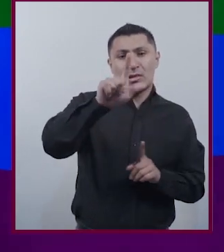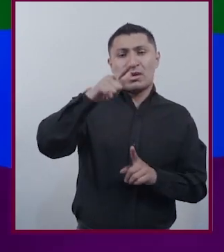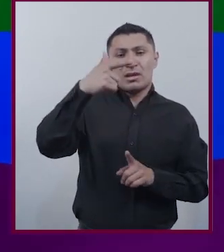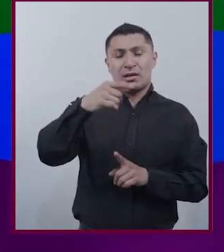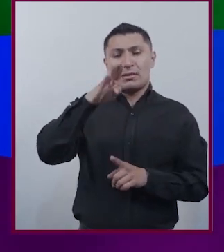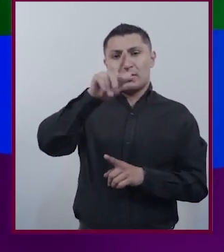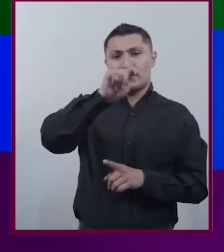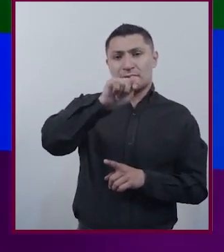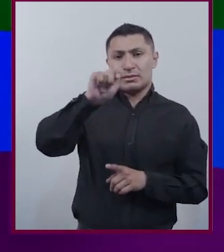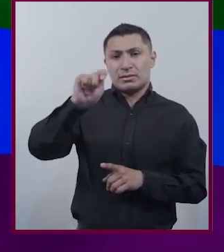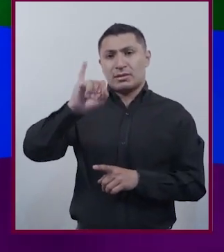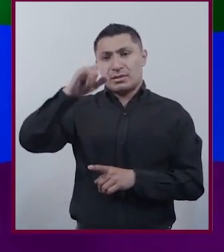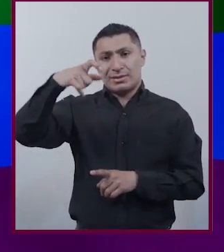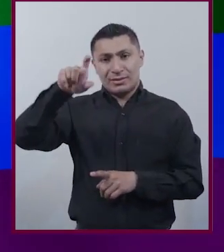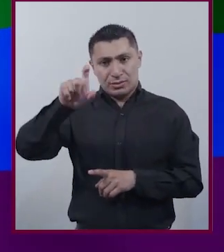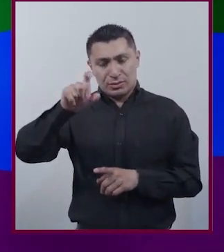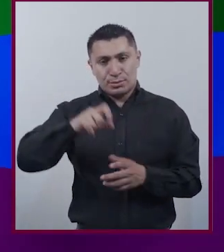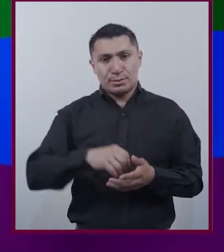LGBTTTIQ